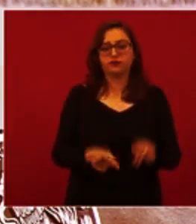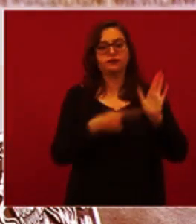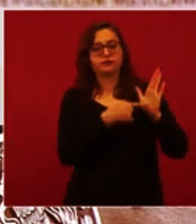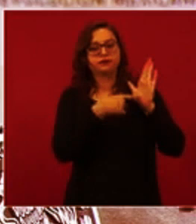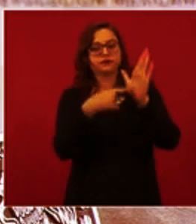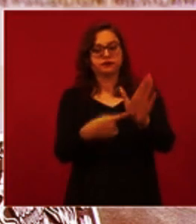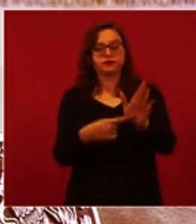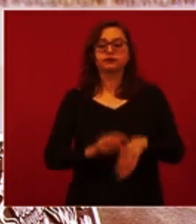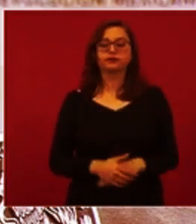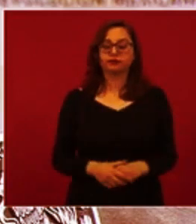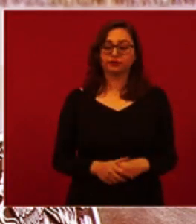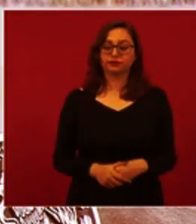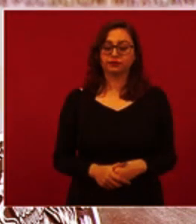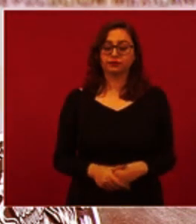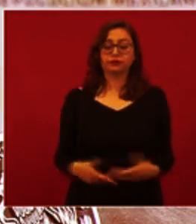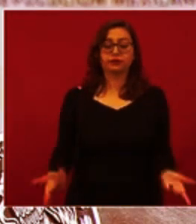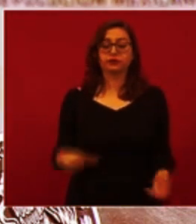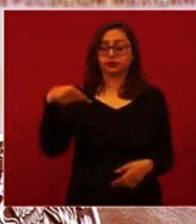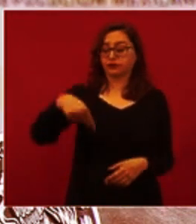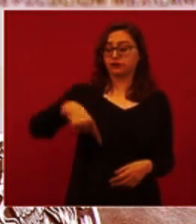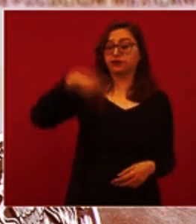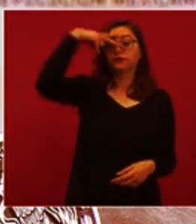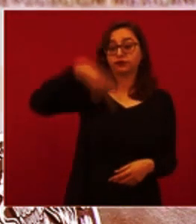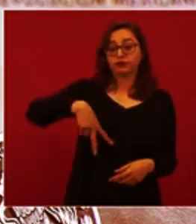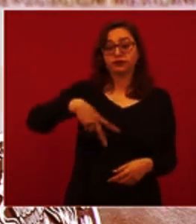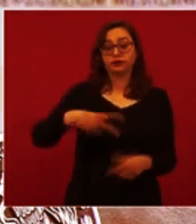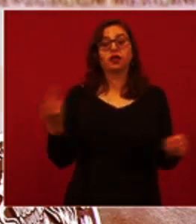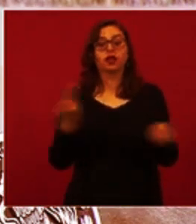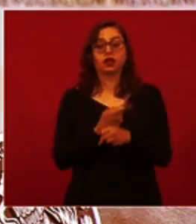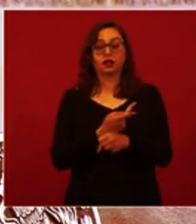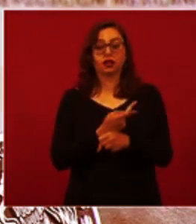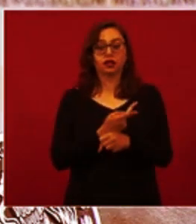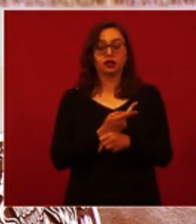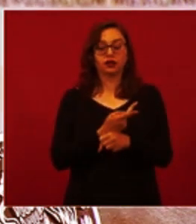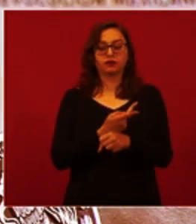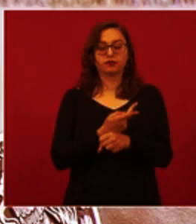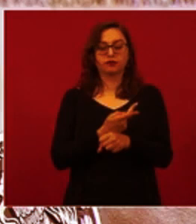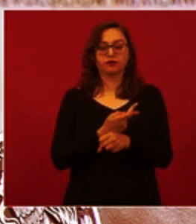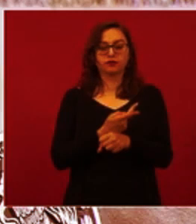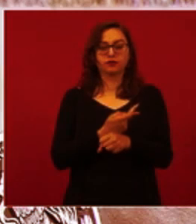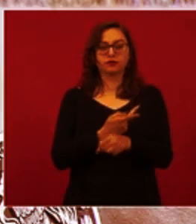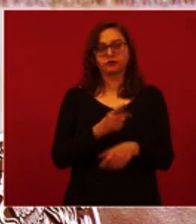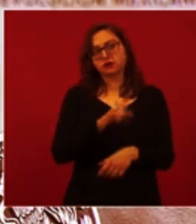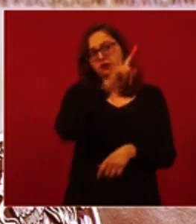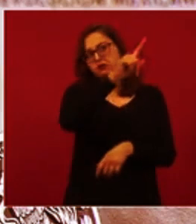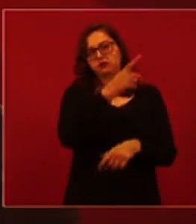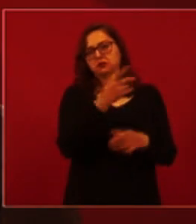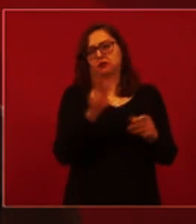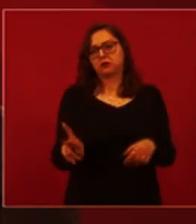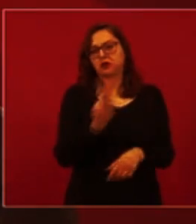En este momento, en México, está ocurriendo algo parecido a lo que ha ocurrido en este momento ya en Estados Unidos,